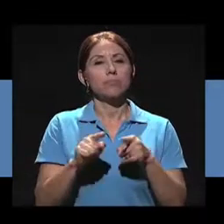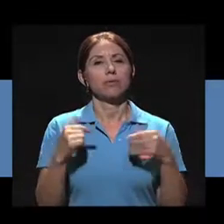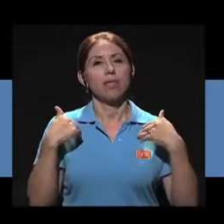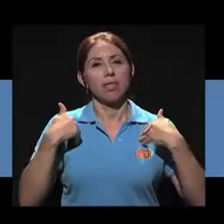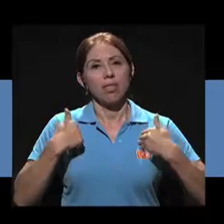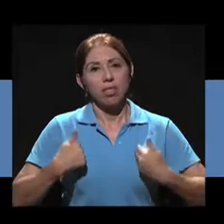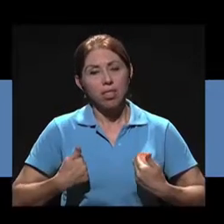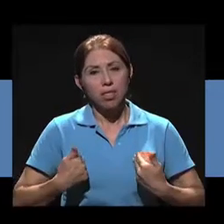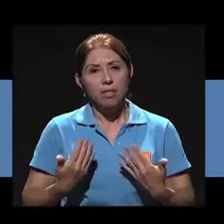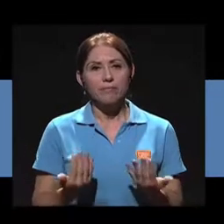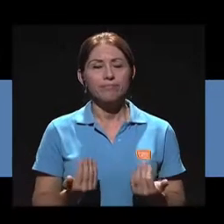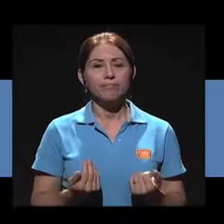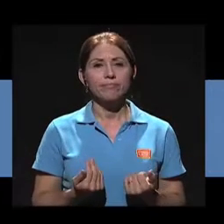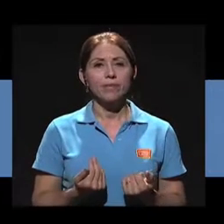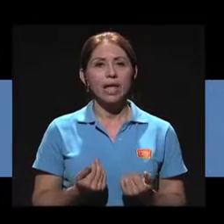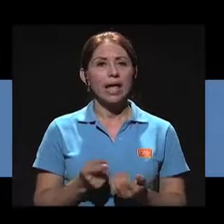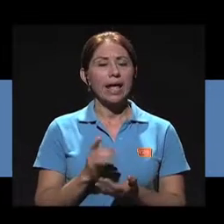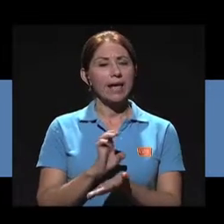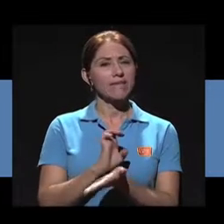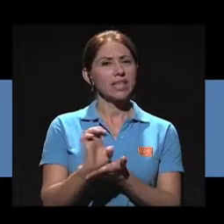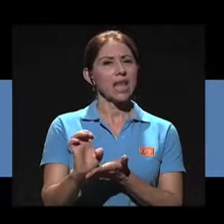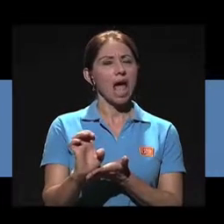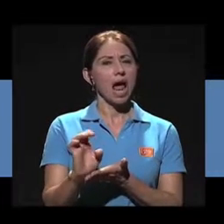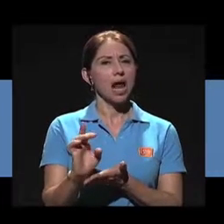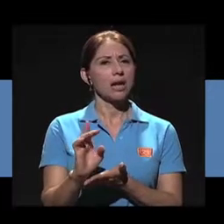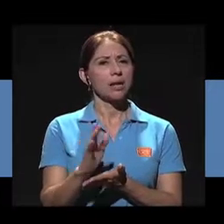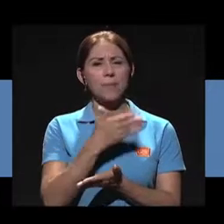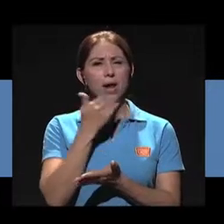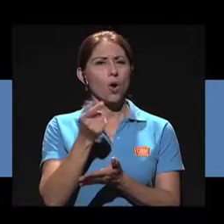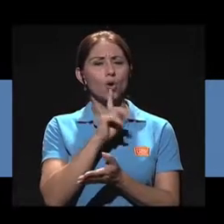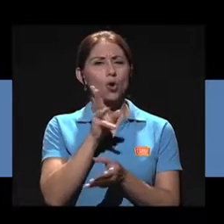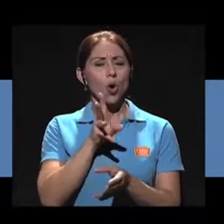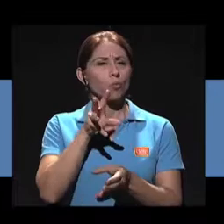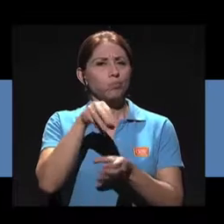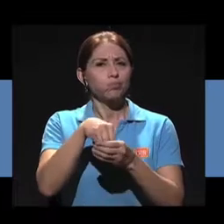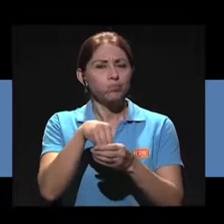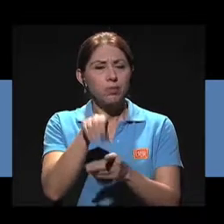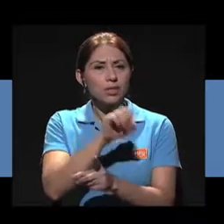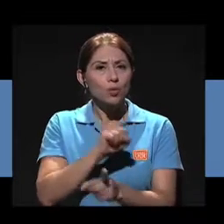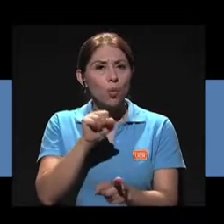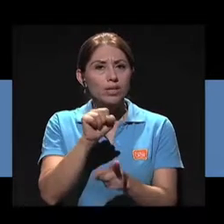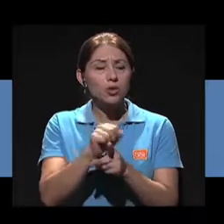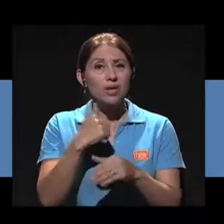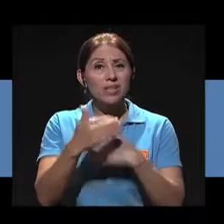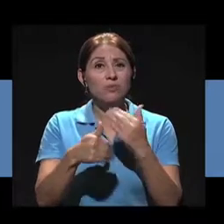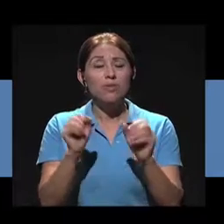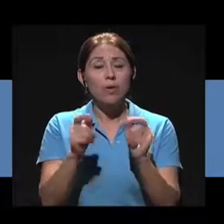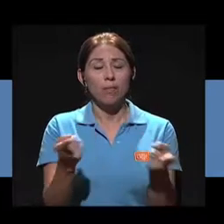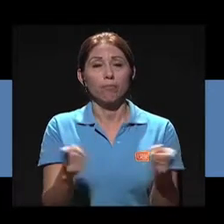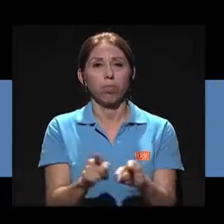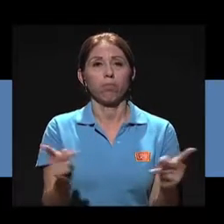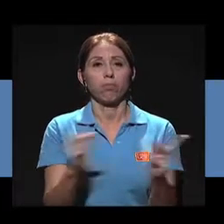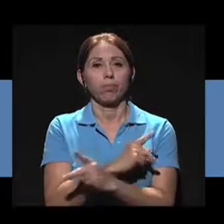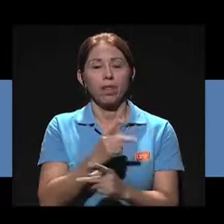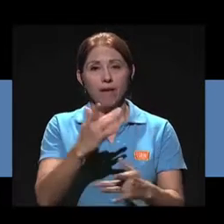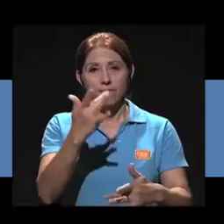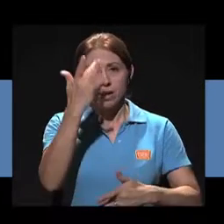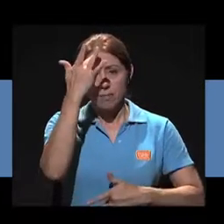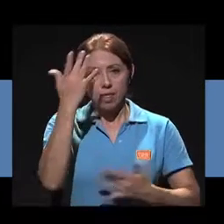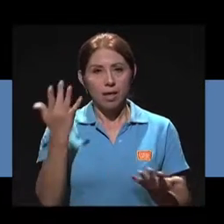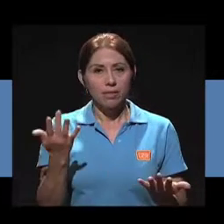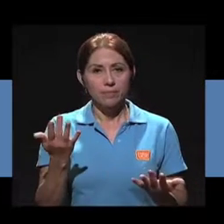exponerse a situaciones que puedan generar un desencadenamiento de la enfermedad